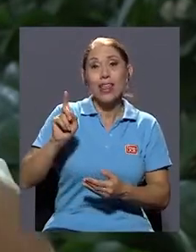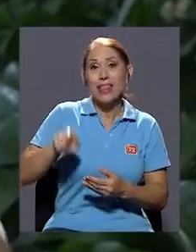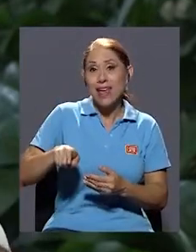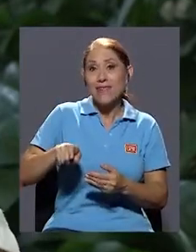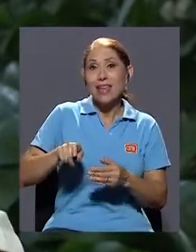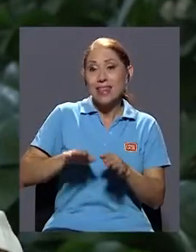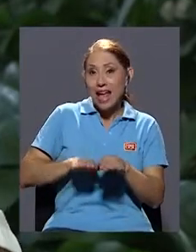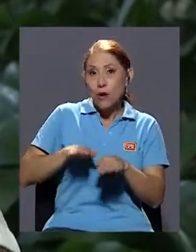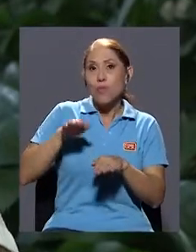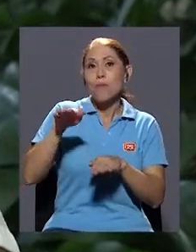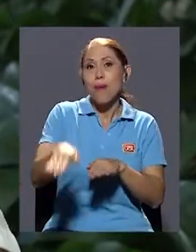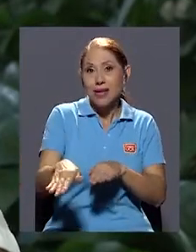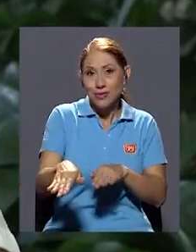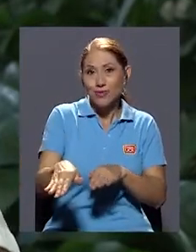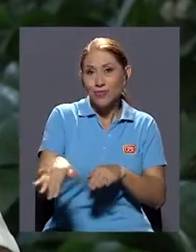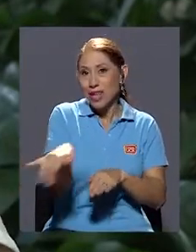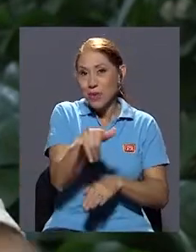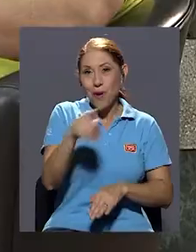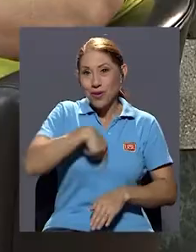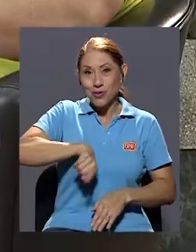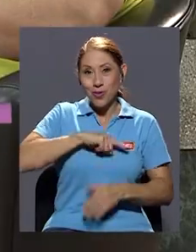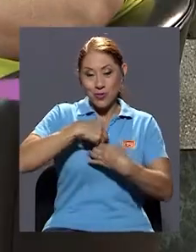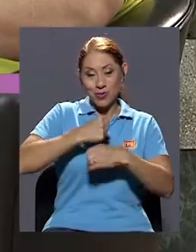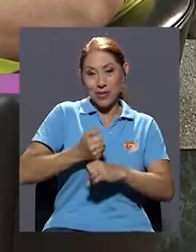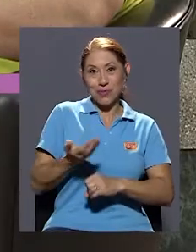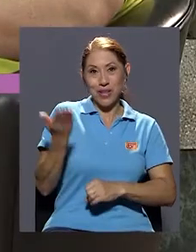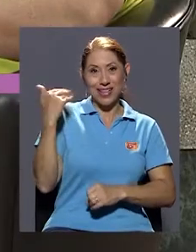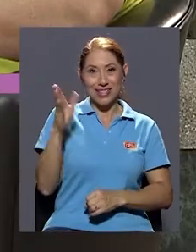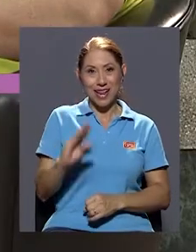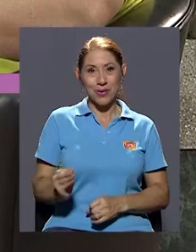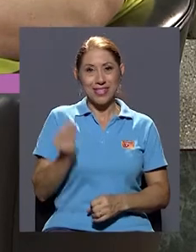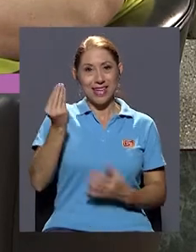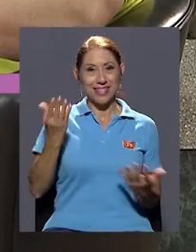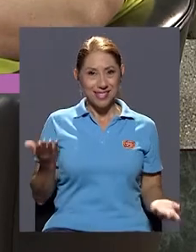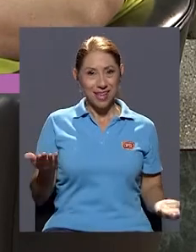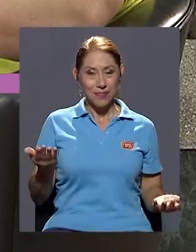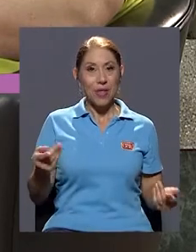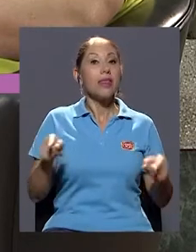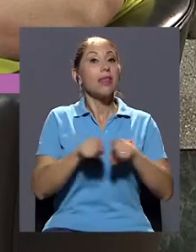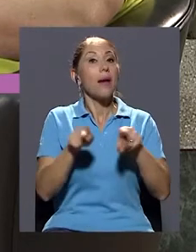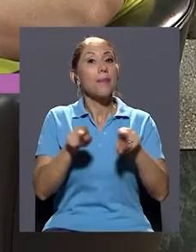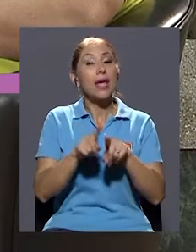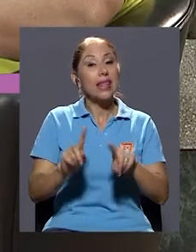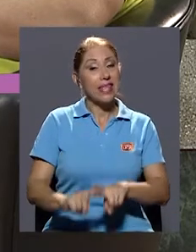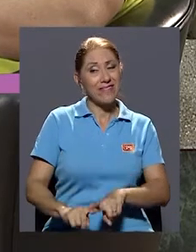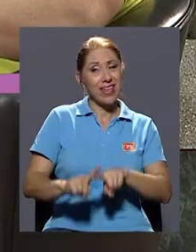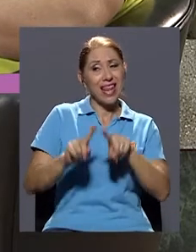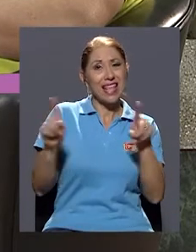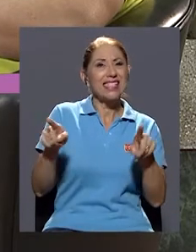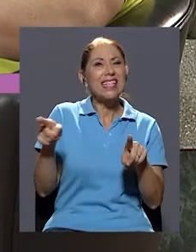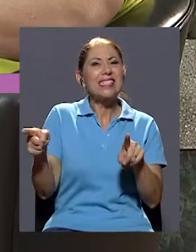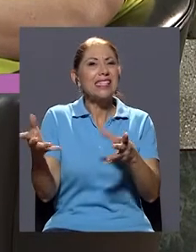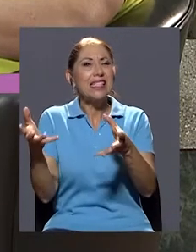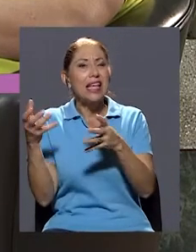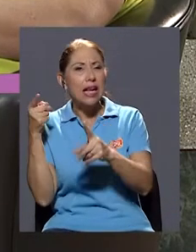paso, así como nosotros lo vimos en nuestra adolescencia. Va a haber diferencias en cuanto a aspiraciones. Muchas familias que por